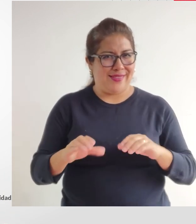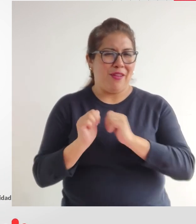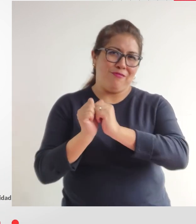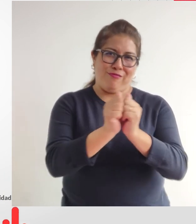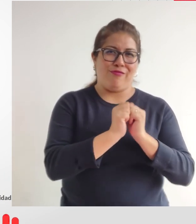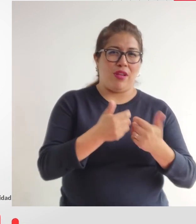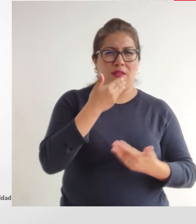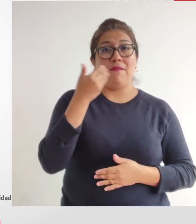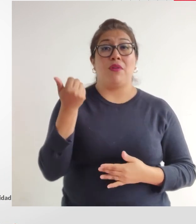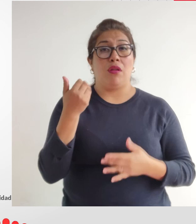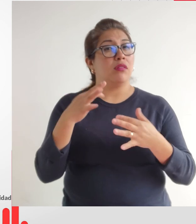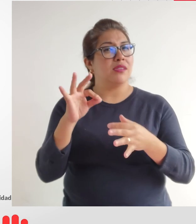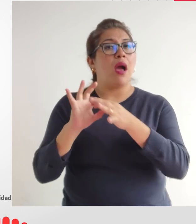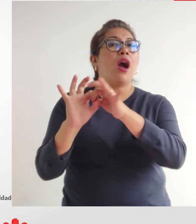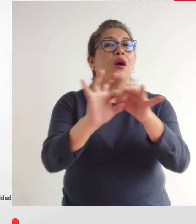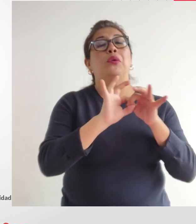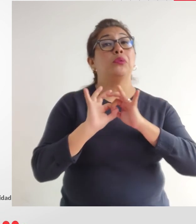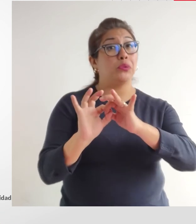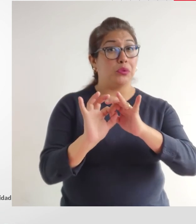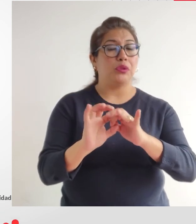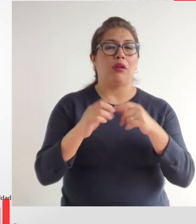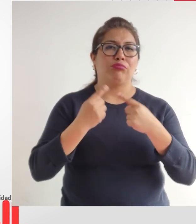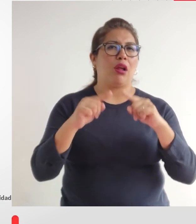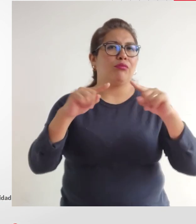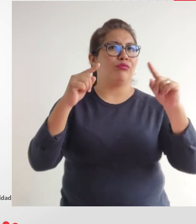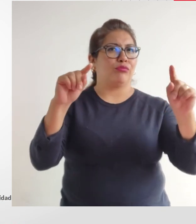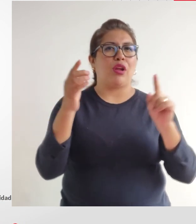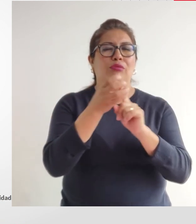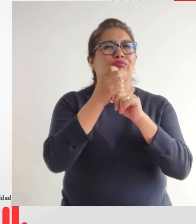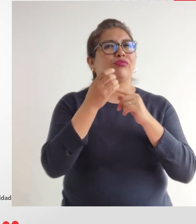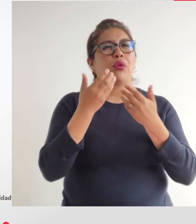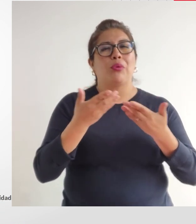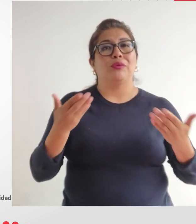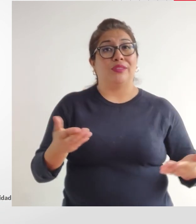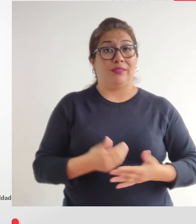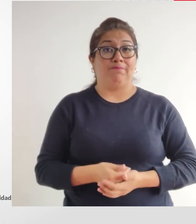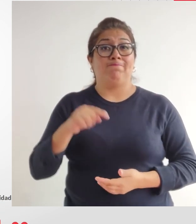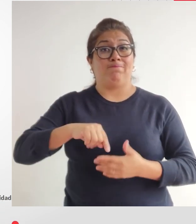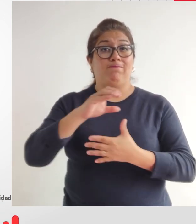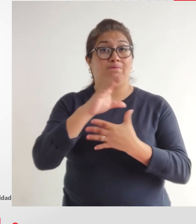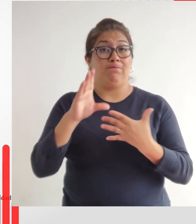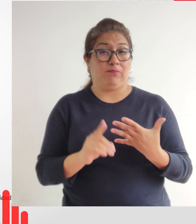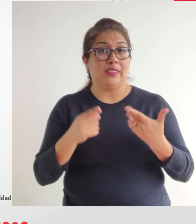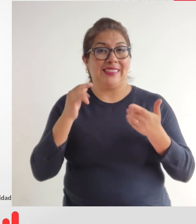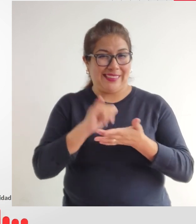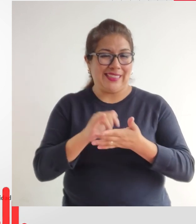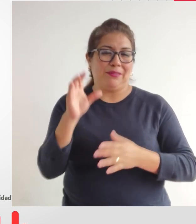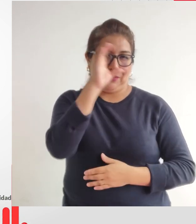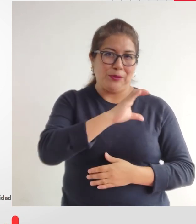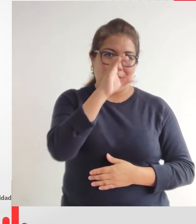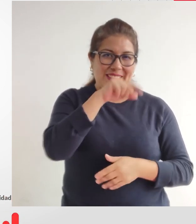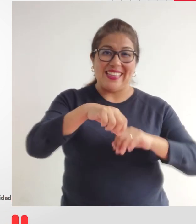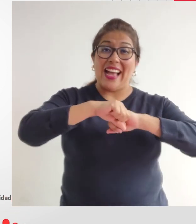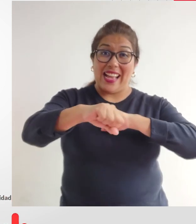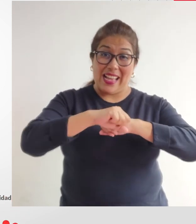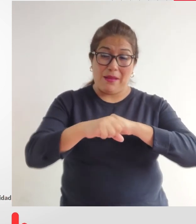todo la unidad siempre nos va a llevar a lograr muchas cosas así que líderes de Conadis lo que estamos buscando con